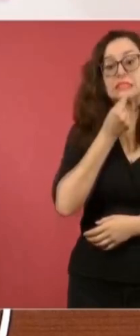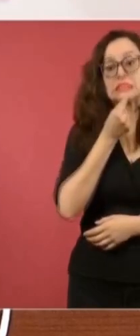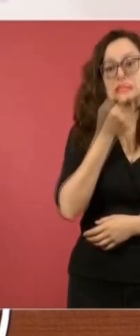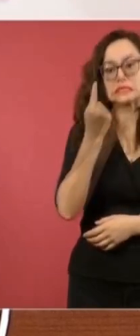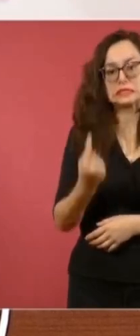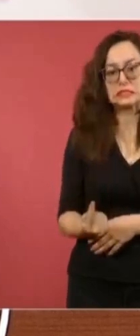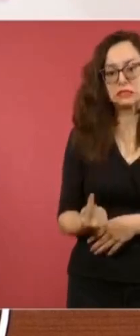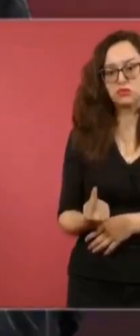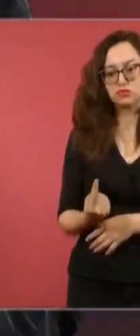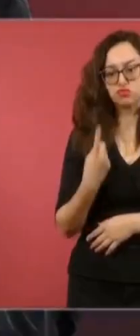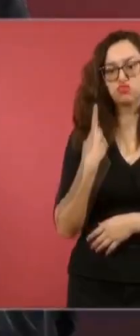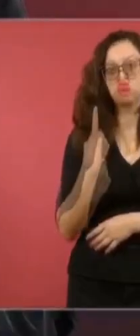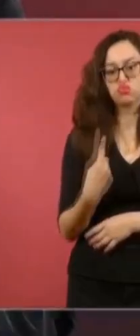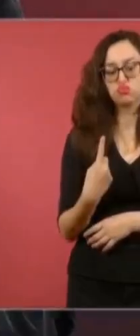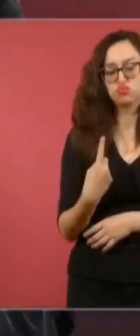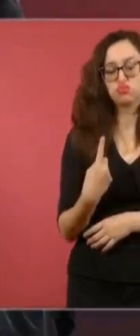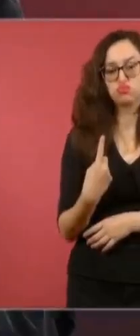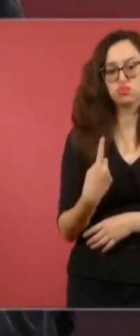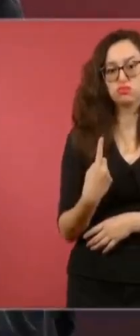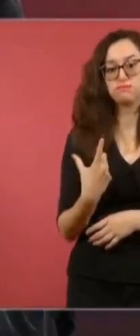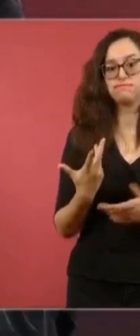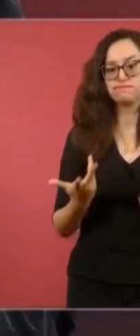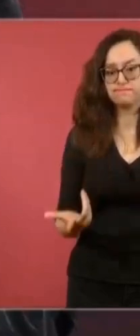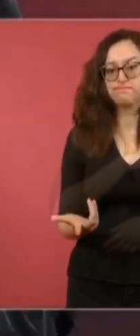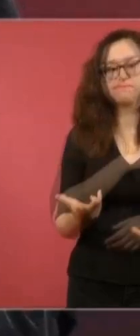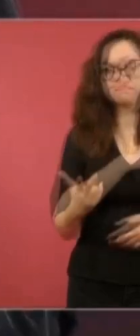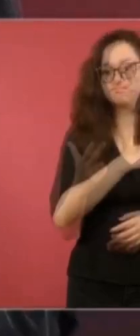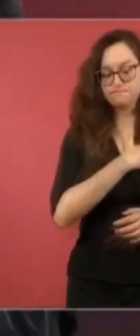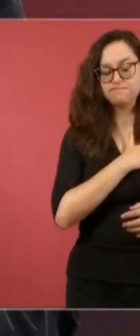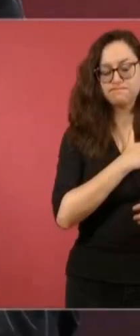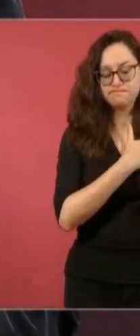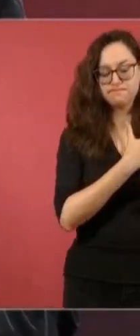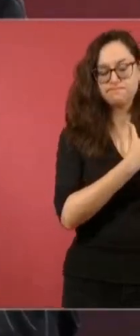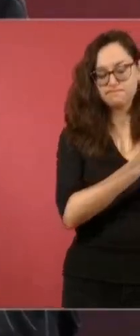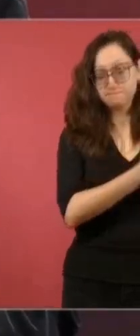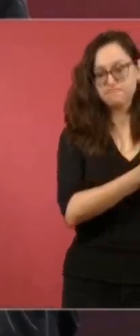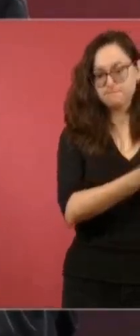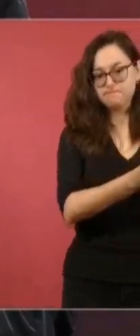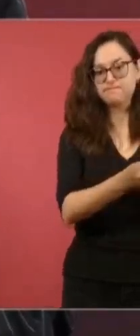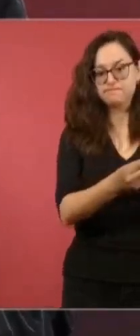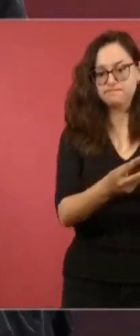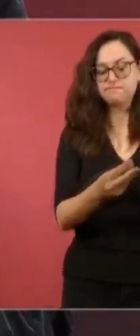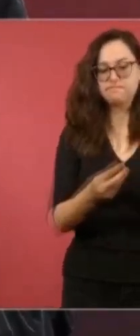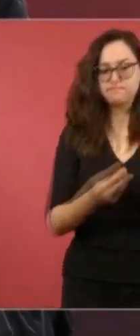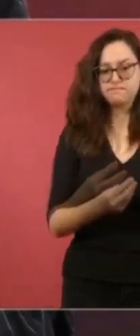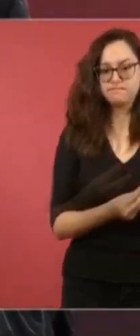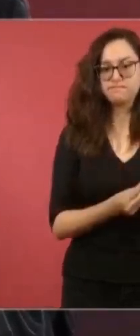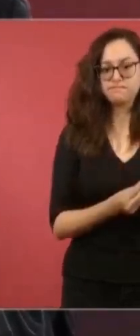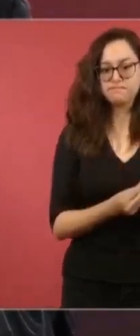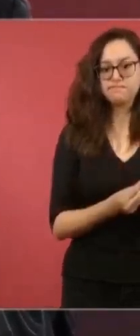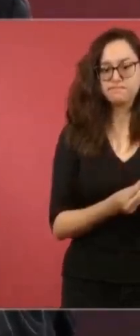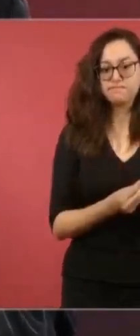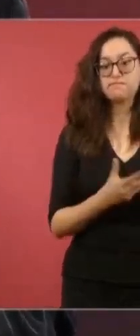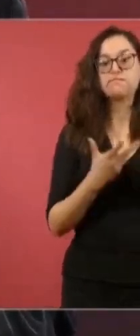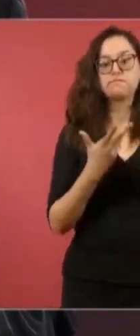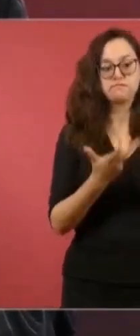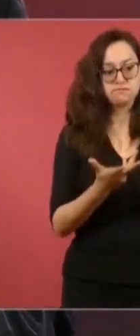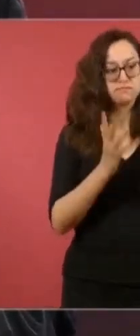hay varios heridos que han sido